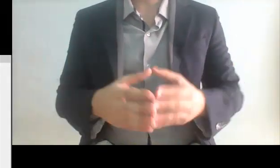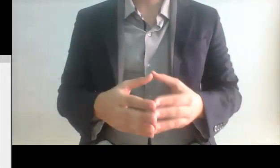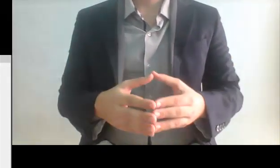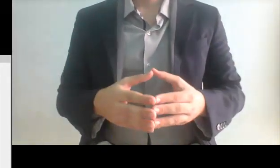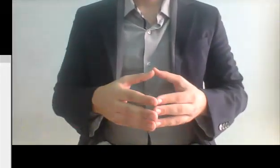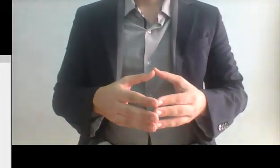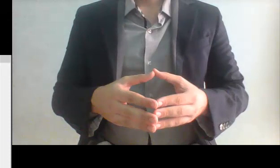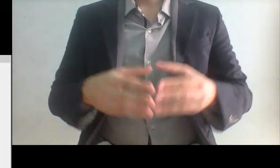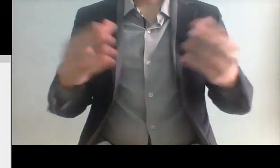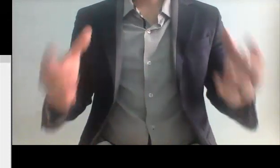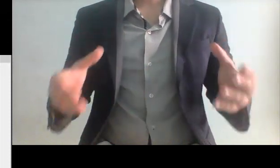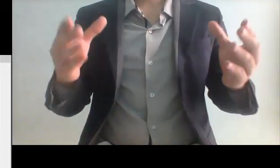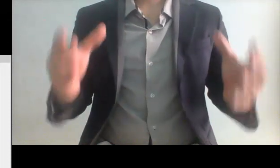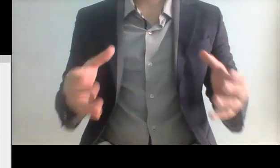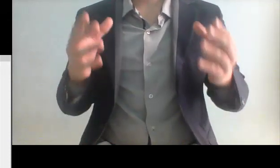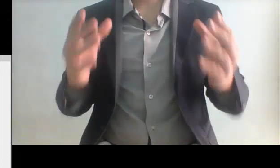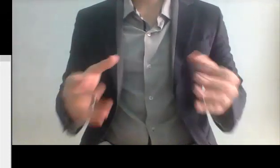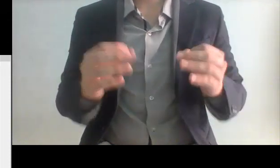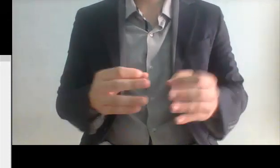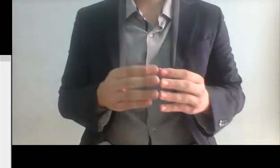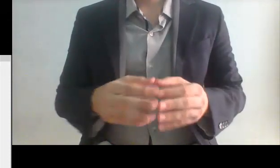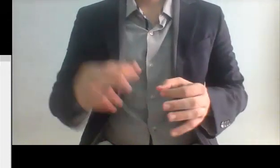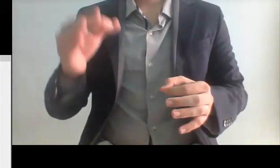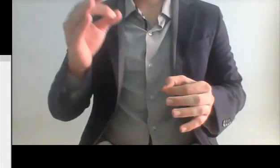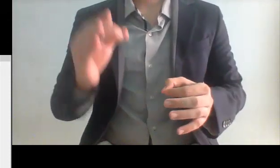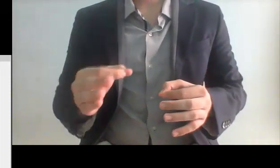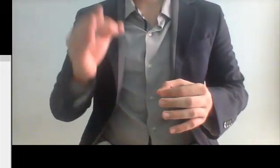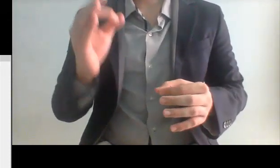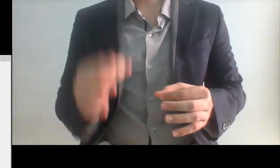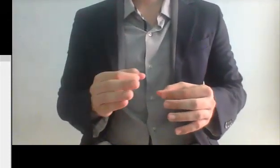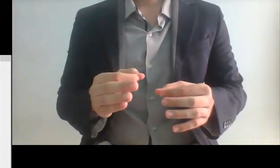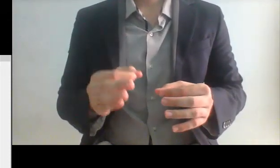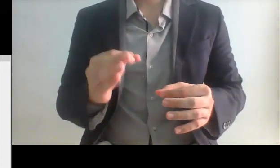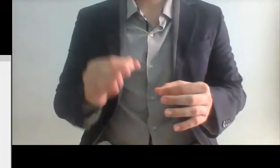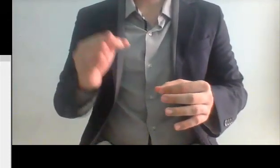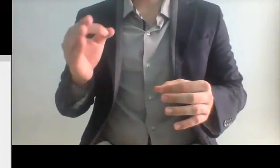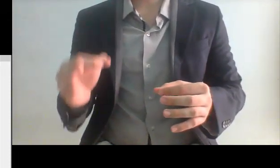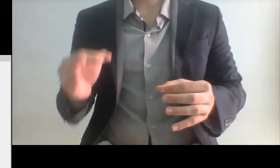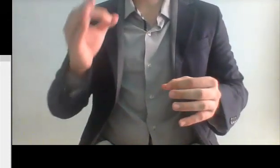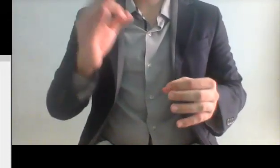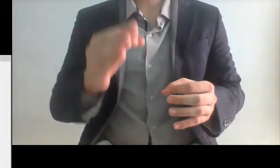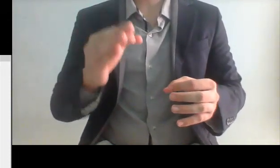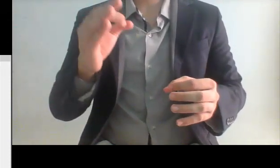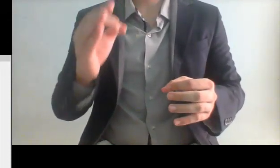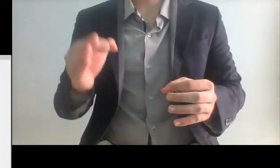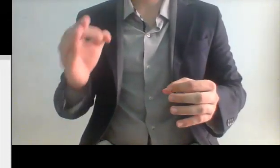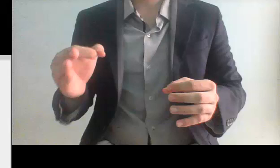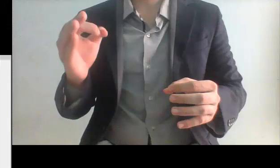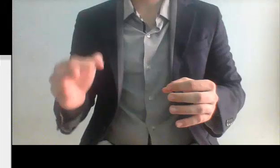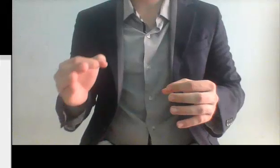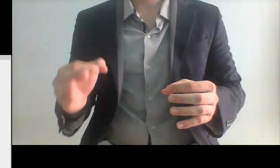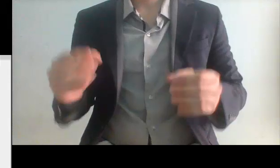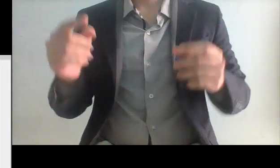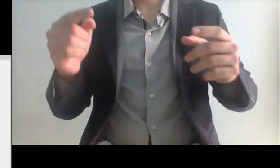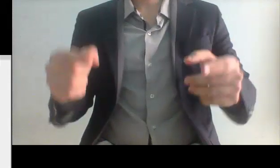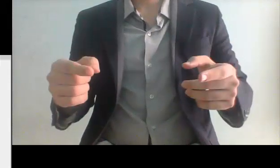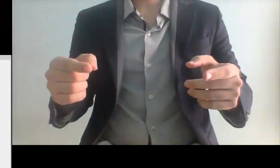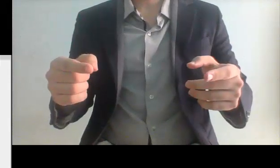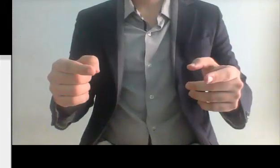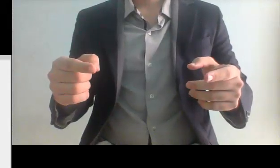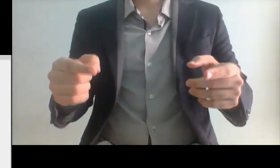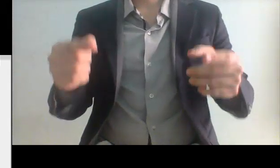energéticos pues ahora esto sale a la luz y la primera en correr fue Vanessa Rubio porque sabe que tiene cola que le pisen